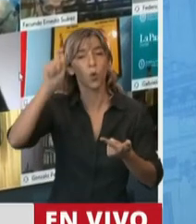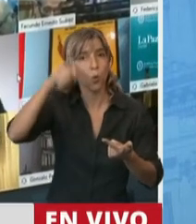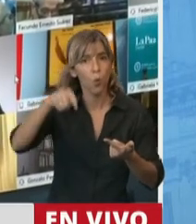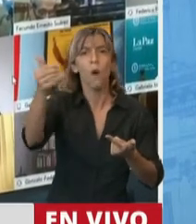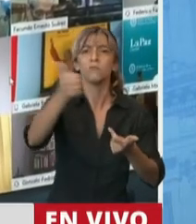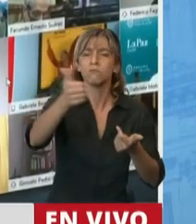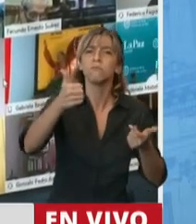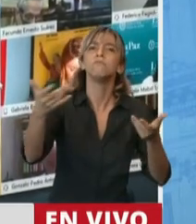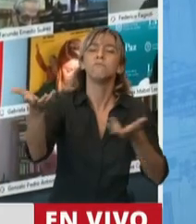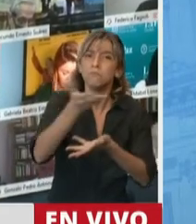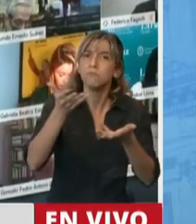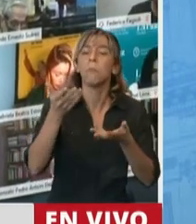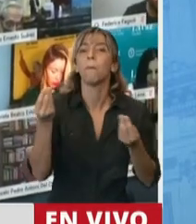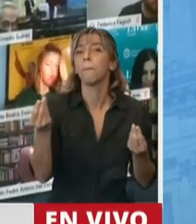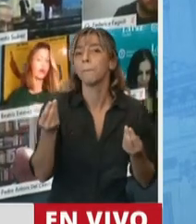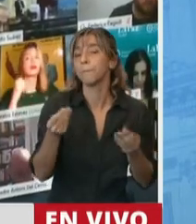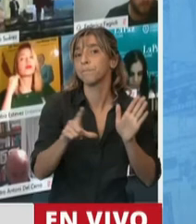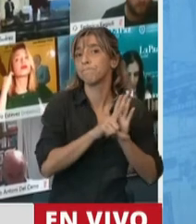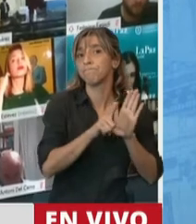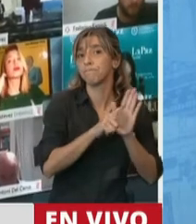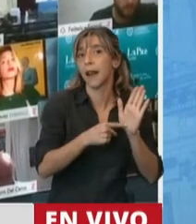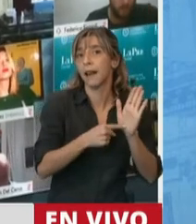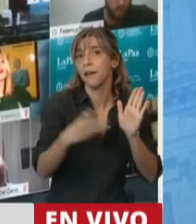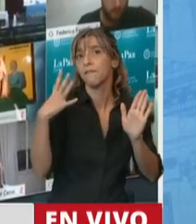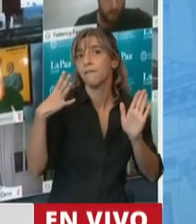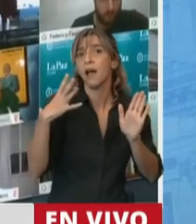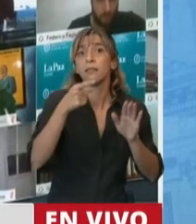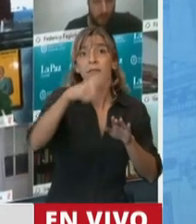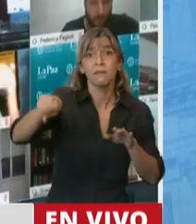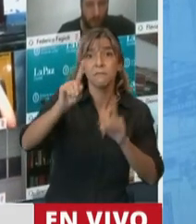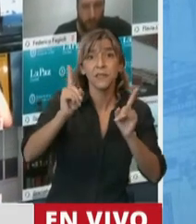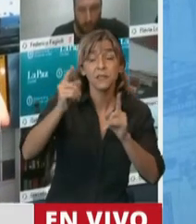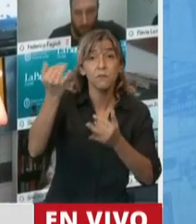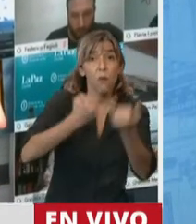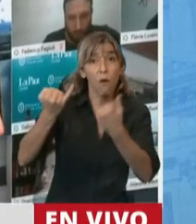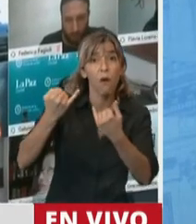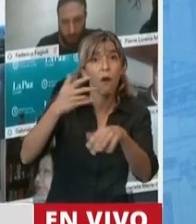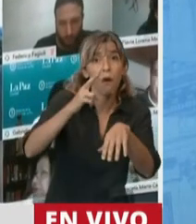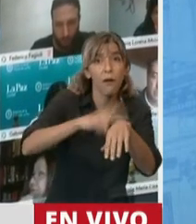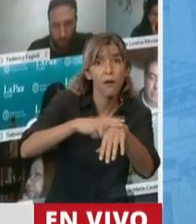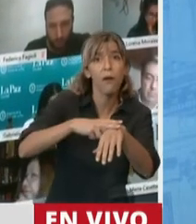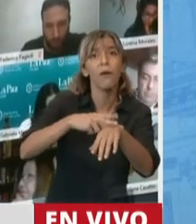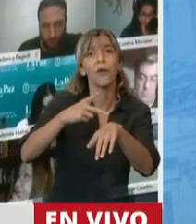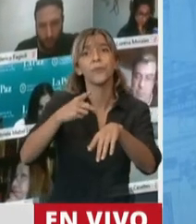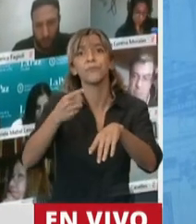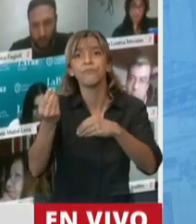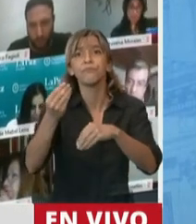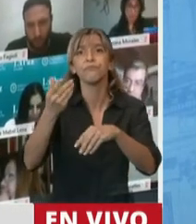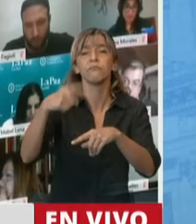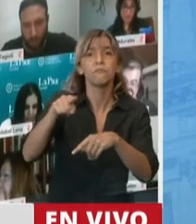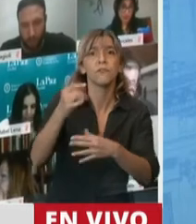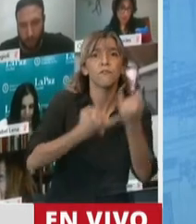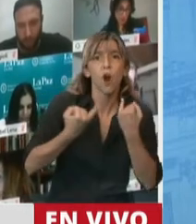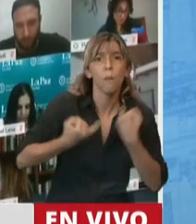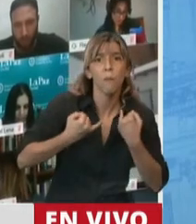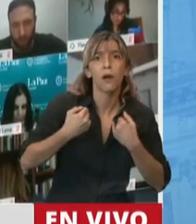embargo esta ley no recoge muchas de las recomendaciones de todos quienes nos han venido a informar.